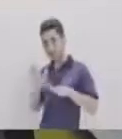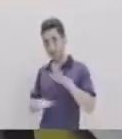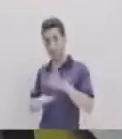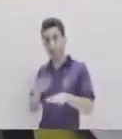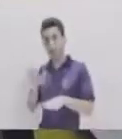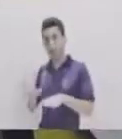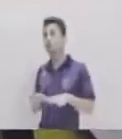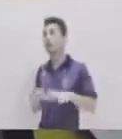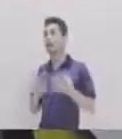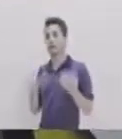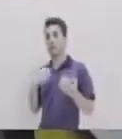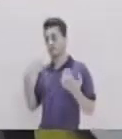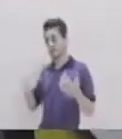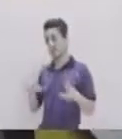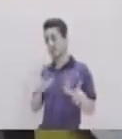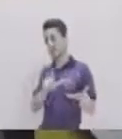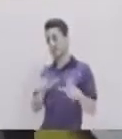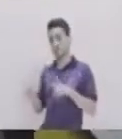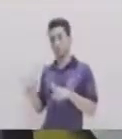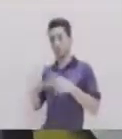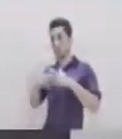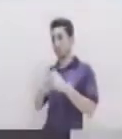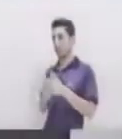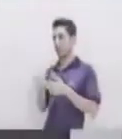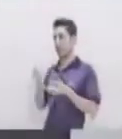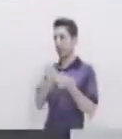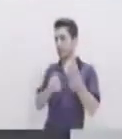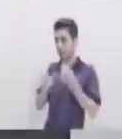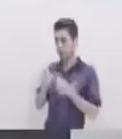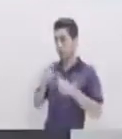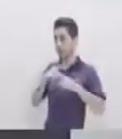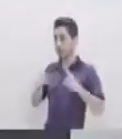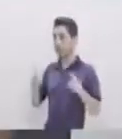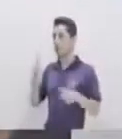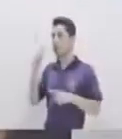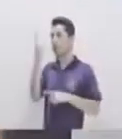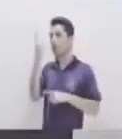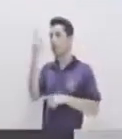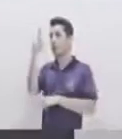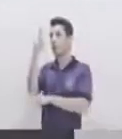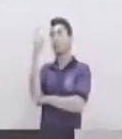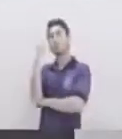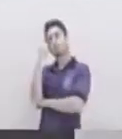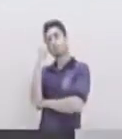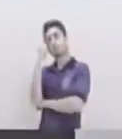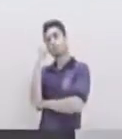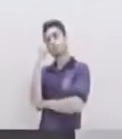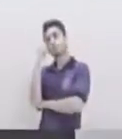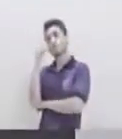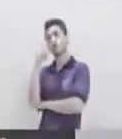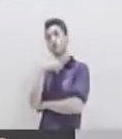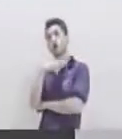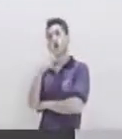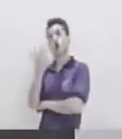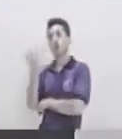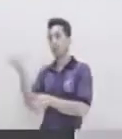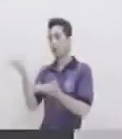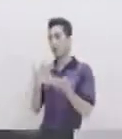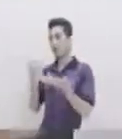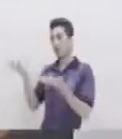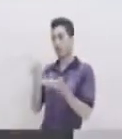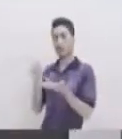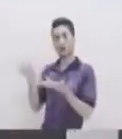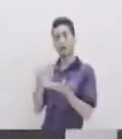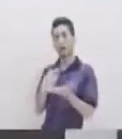pasos Entonces ya estamos listos Para iniciar un negocio Pero primero Debemos pensar Cómo vamos a recibir Los pedidos